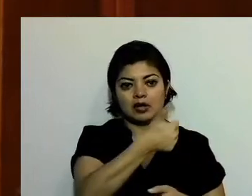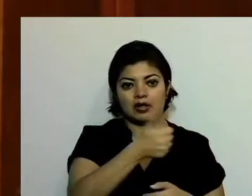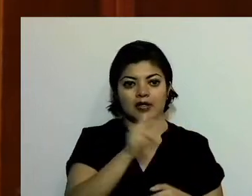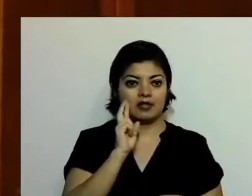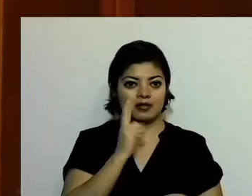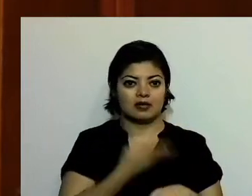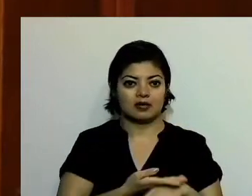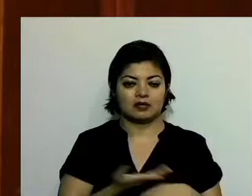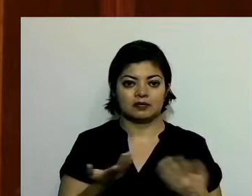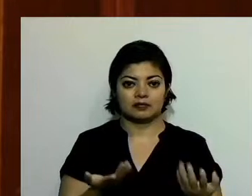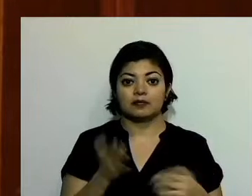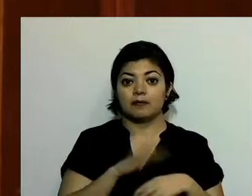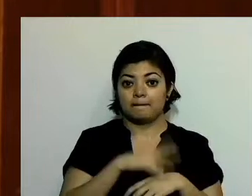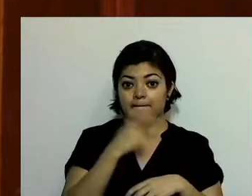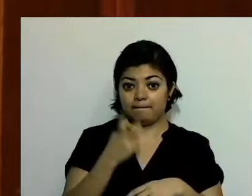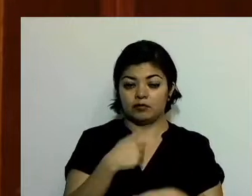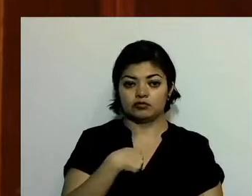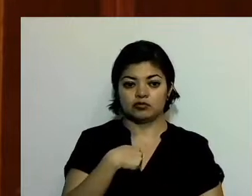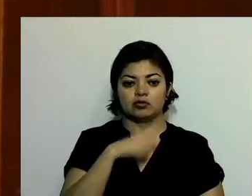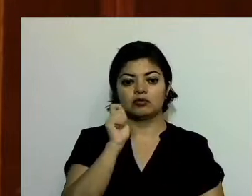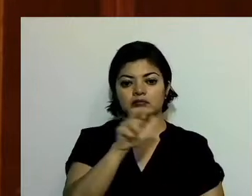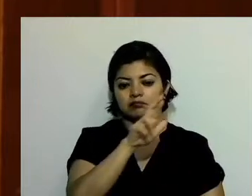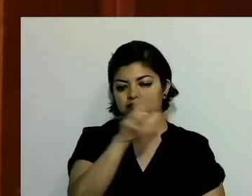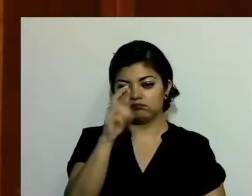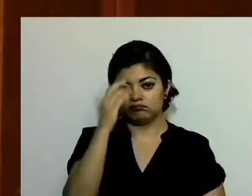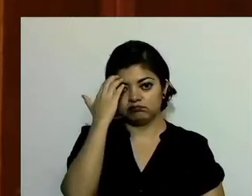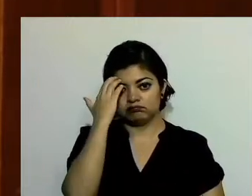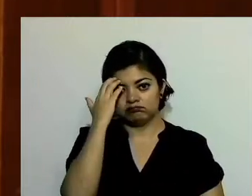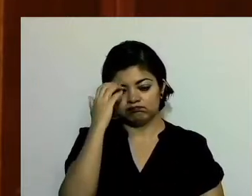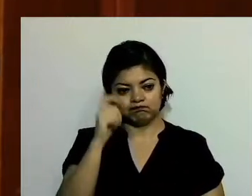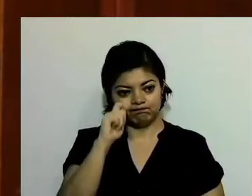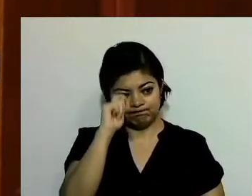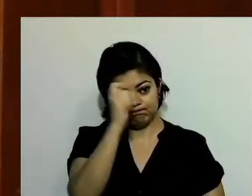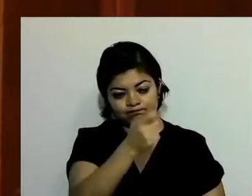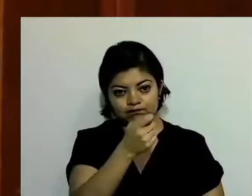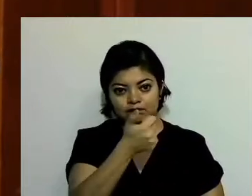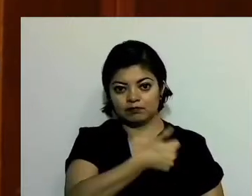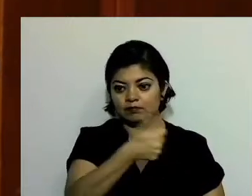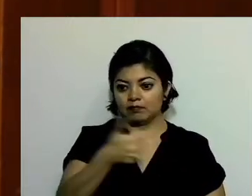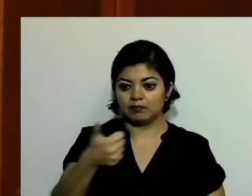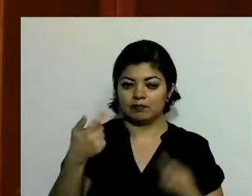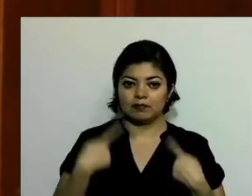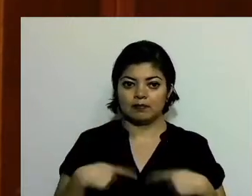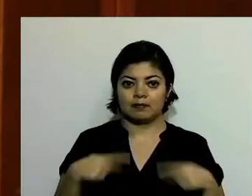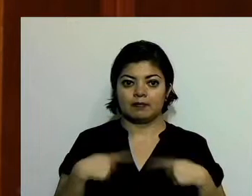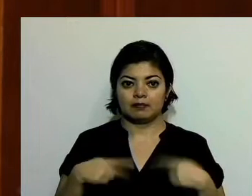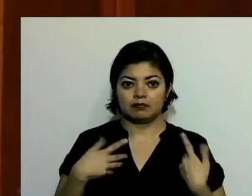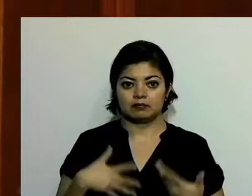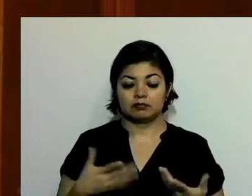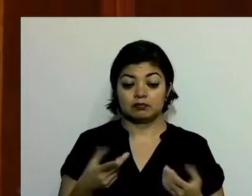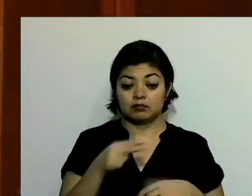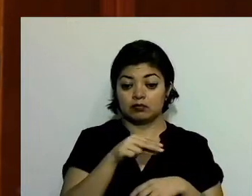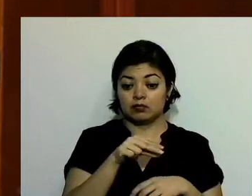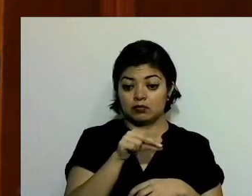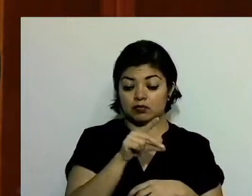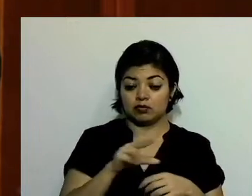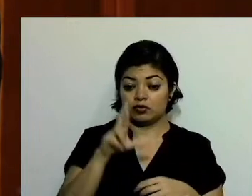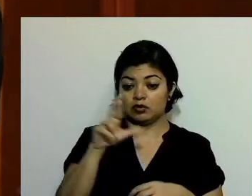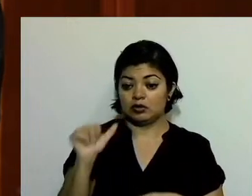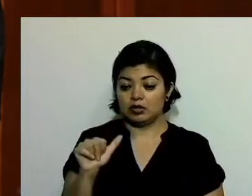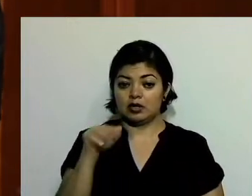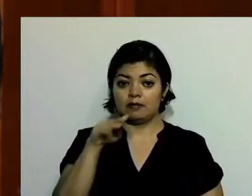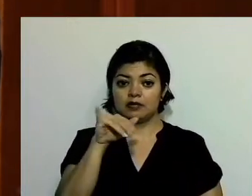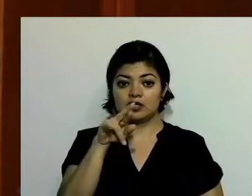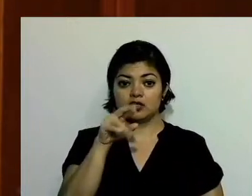Por eso, desde aquí, mi reconocimiento a todos y cada uno de los titulares. A la doctora Miroslava Carrillo Martínez,